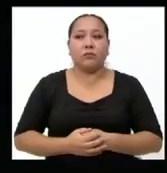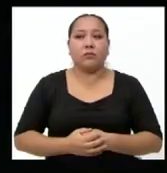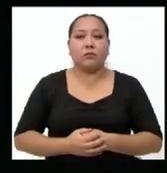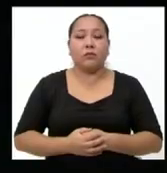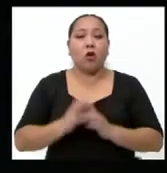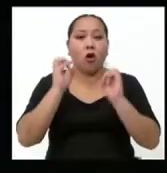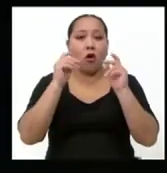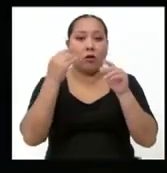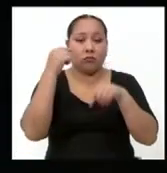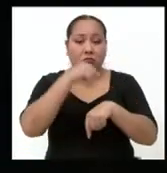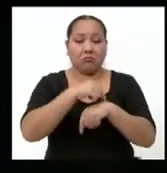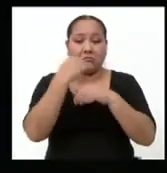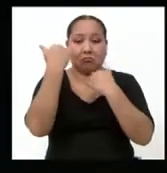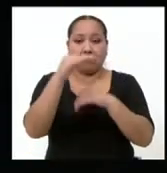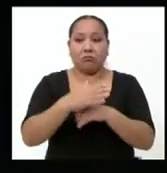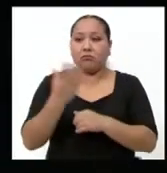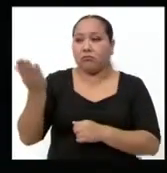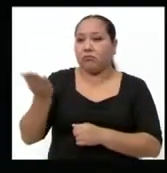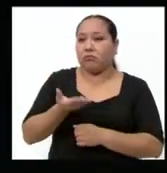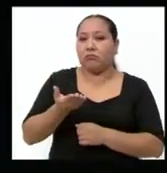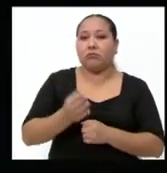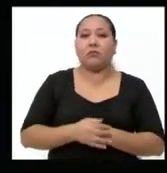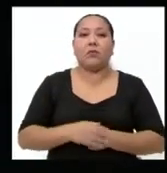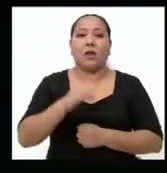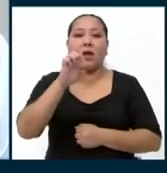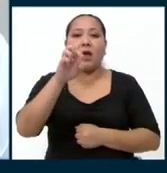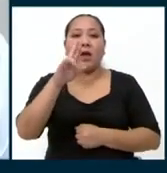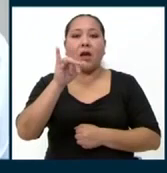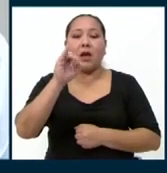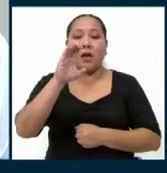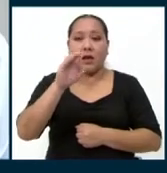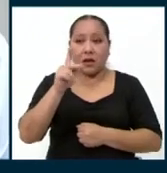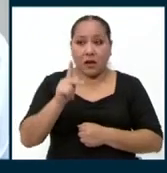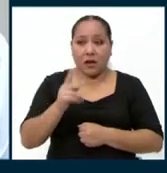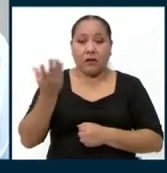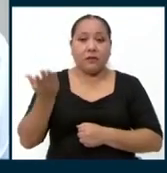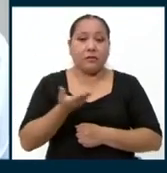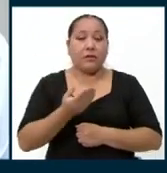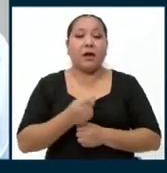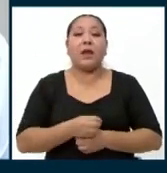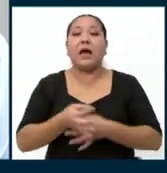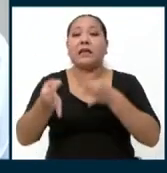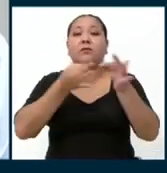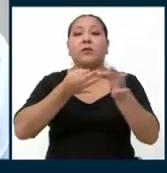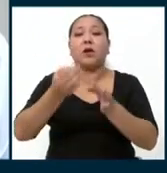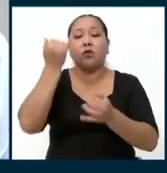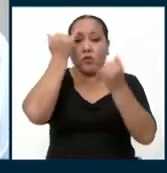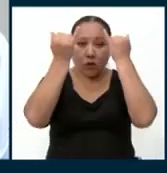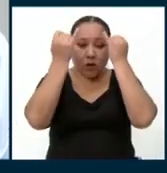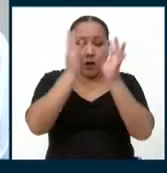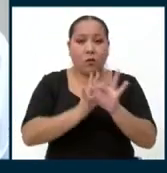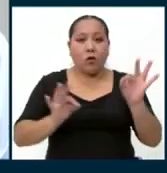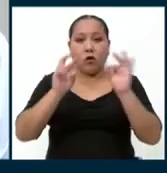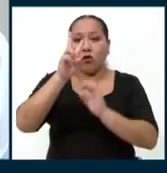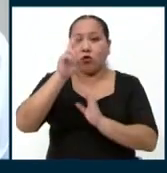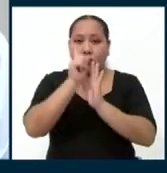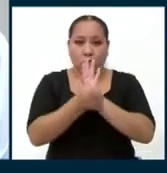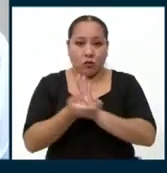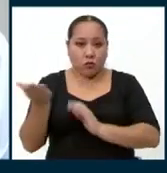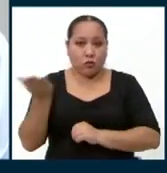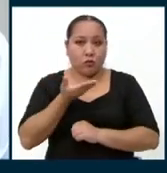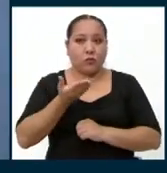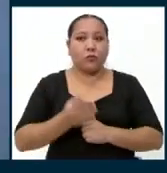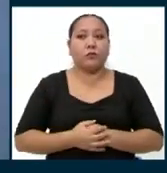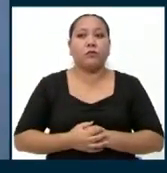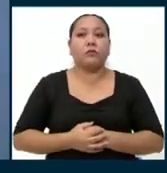Bien, tiempo cumplido. Es el turno ahora del candidato Erick Verano Mesa para exponer su propuesta a bandera. Tiene usted dos minutos. Adelante,